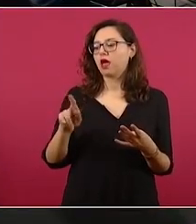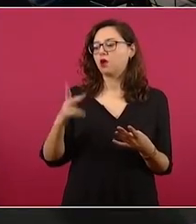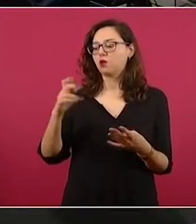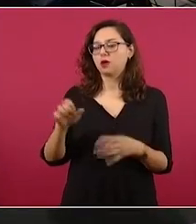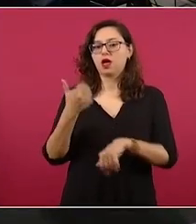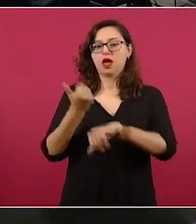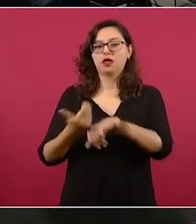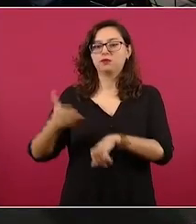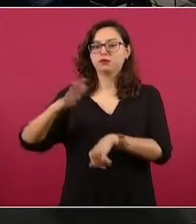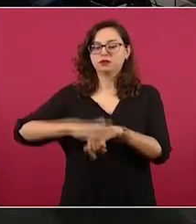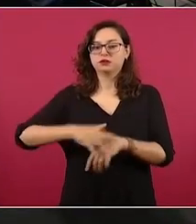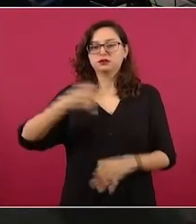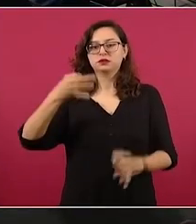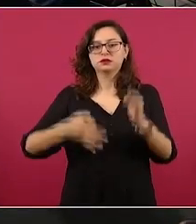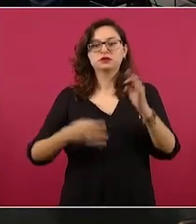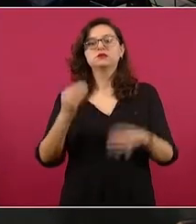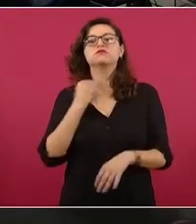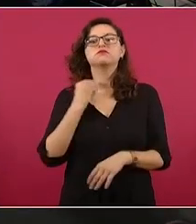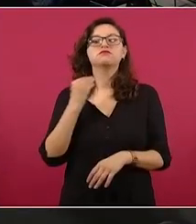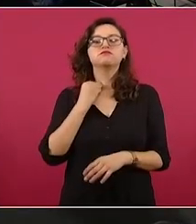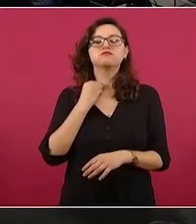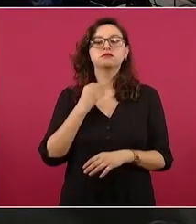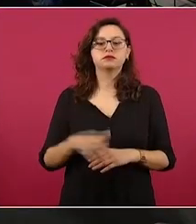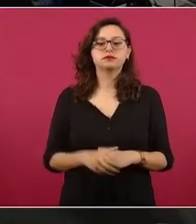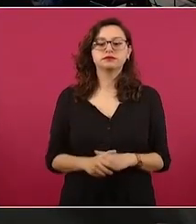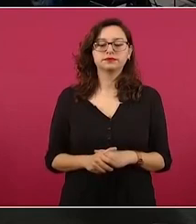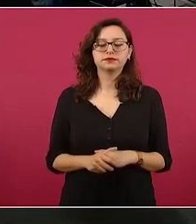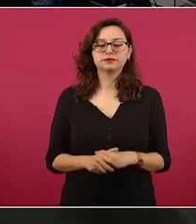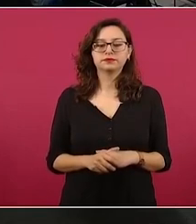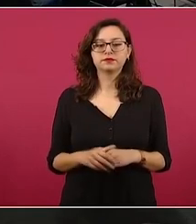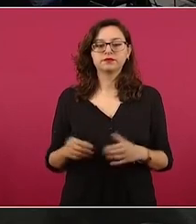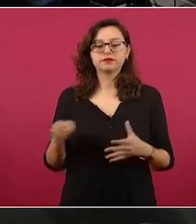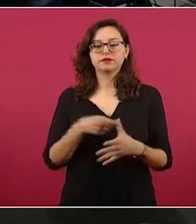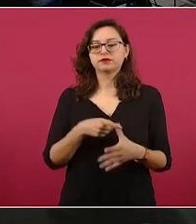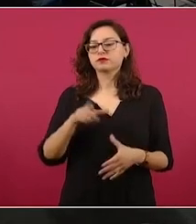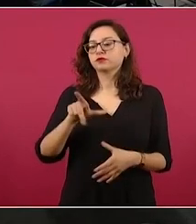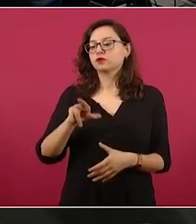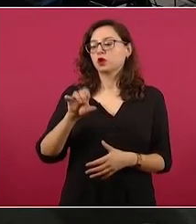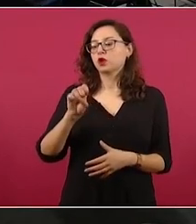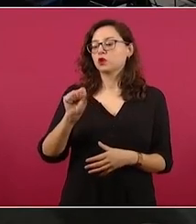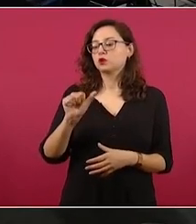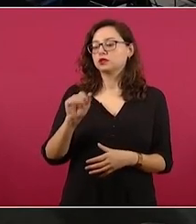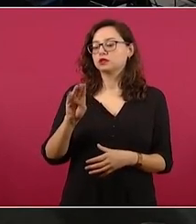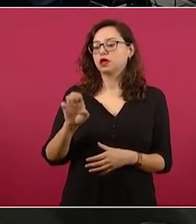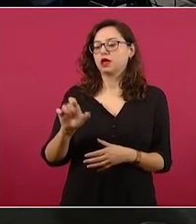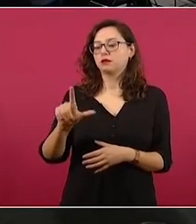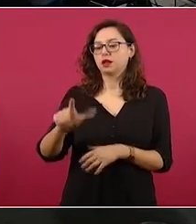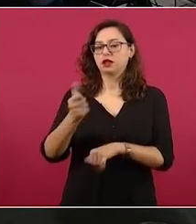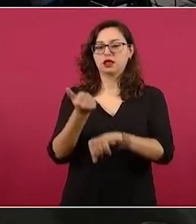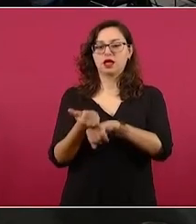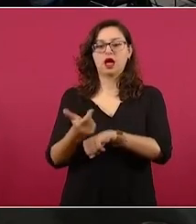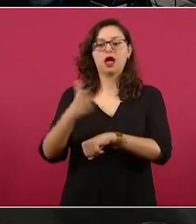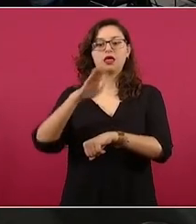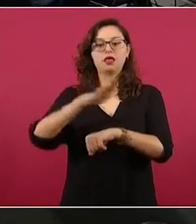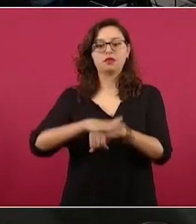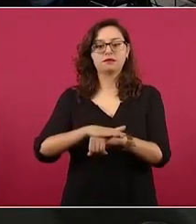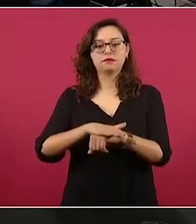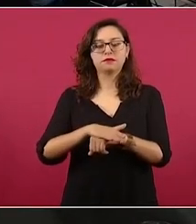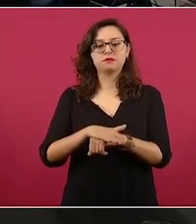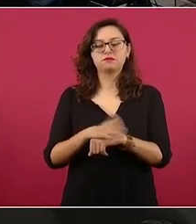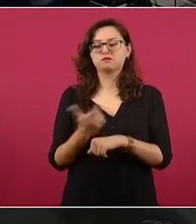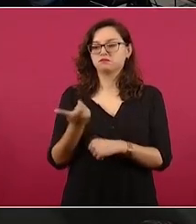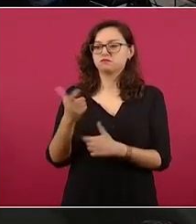jurídica. Luisabel Romero López, administrador general de